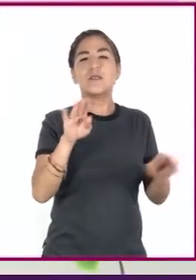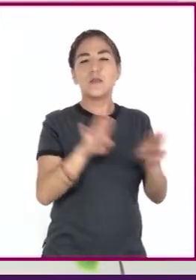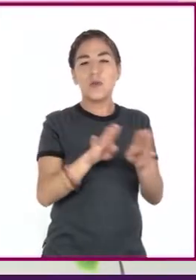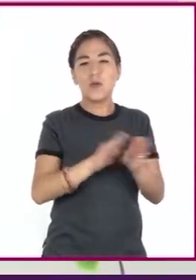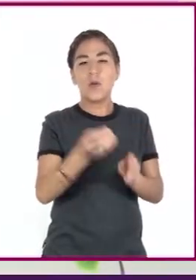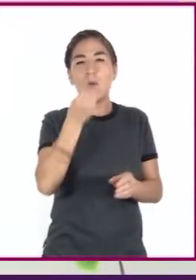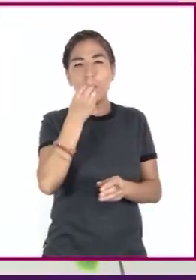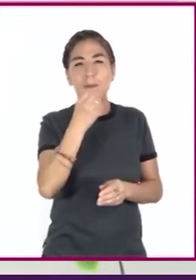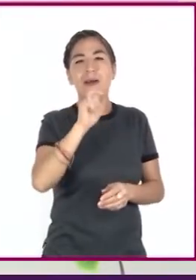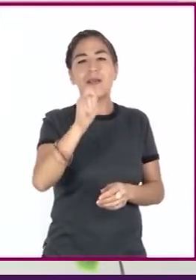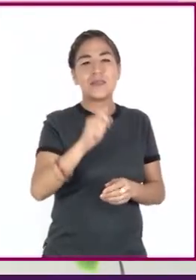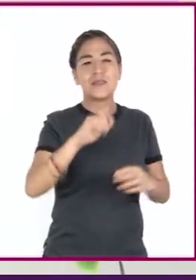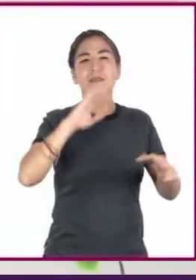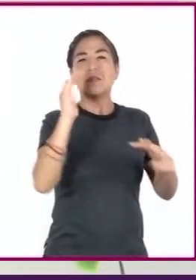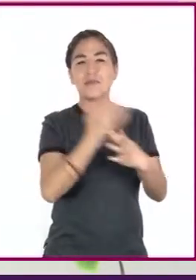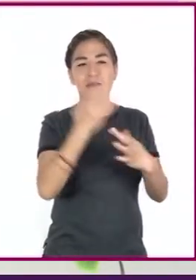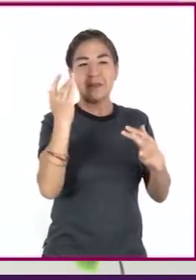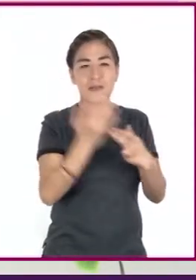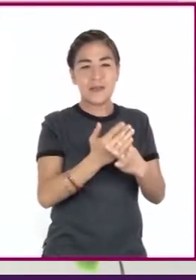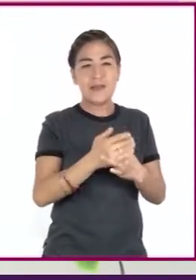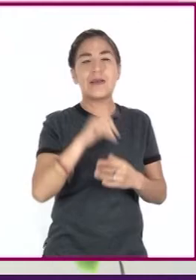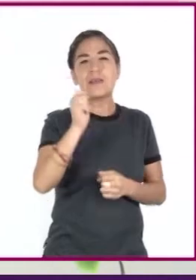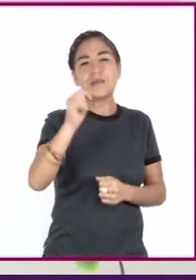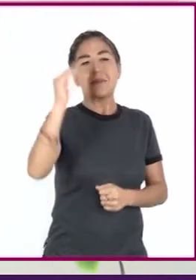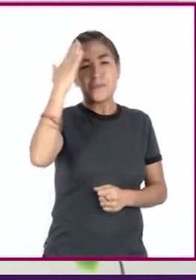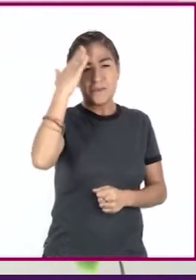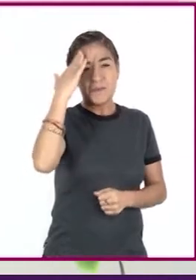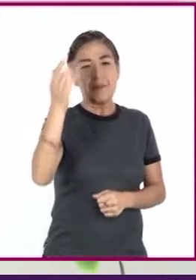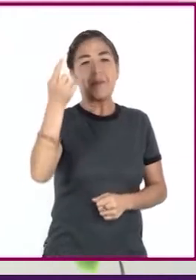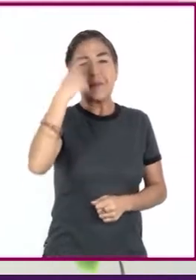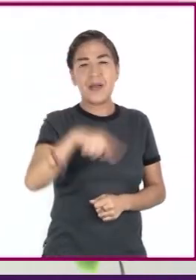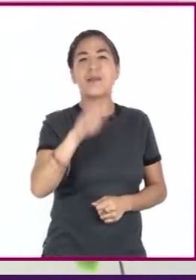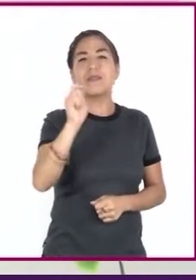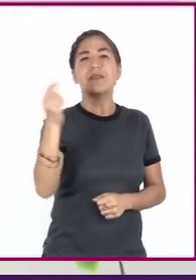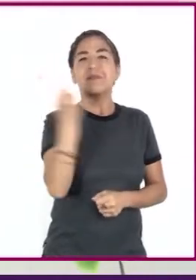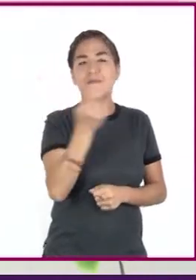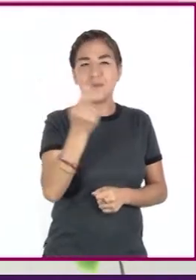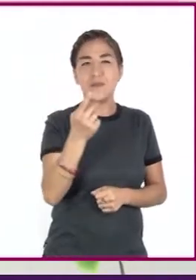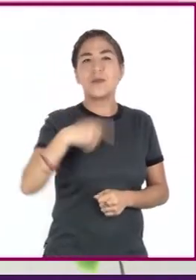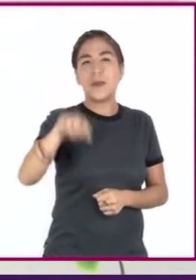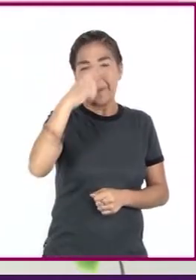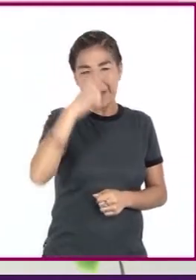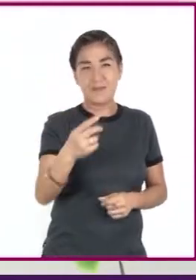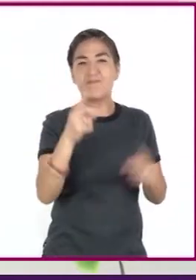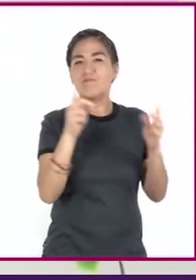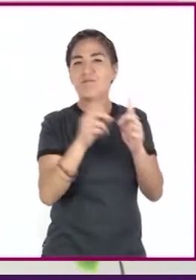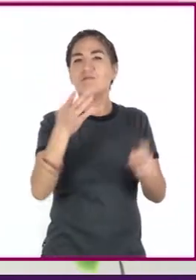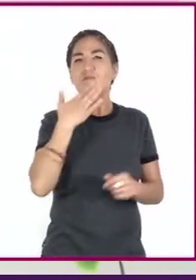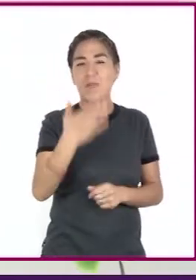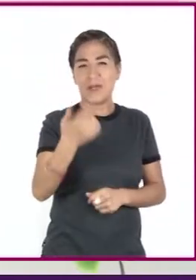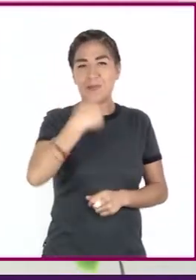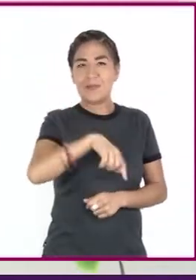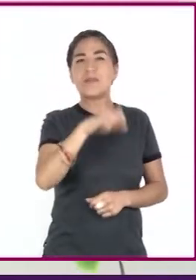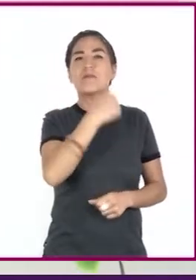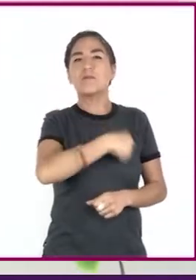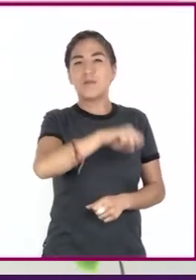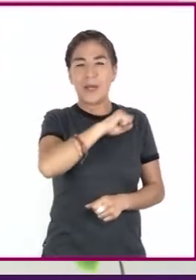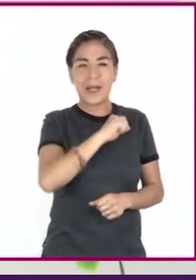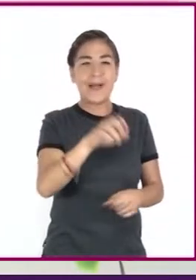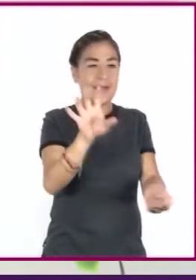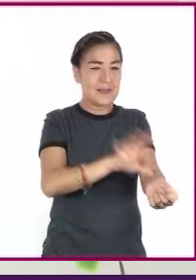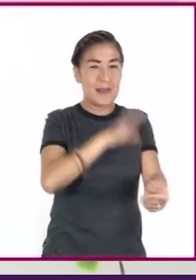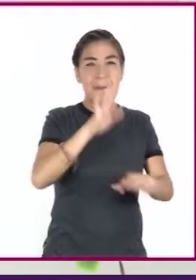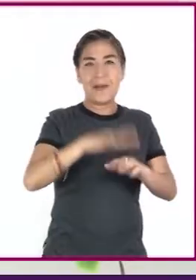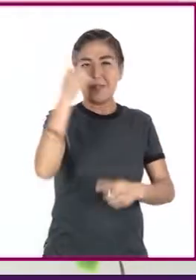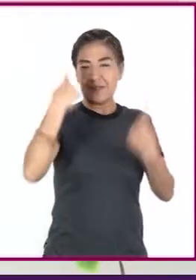comida que hacemos entre las comidas principales para cubrir las necesidades nutricionales, aportar energía y tener